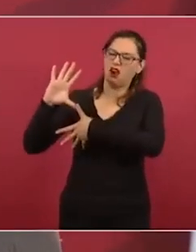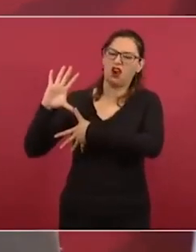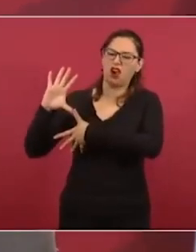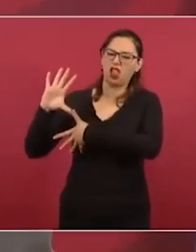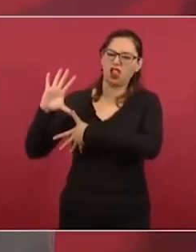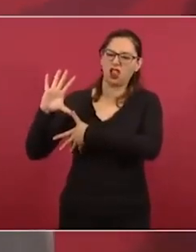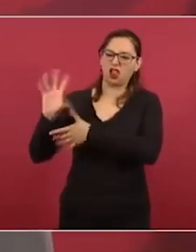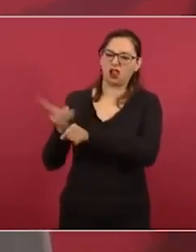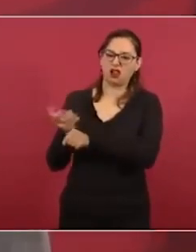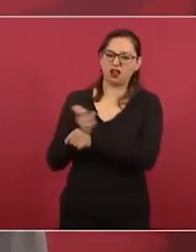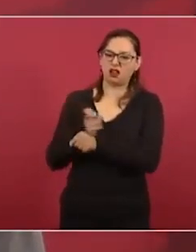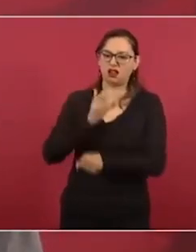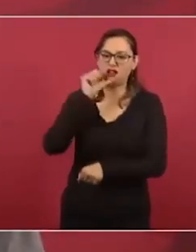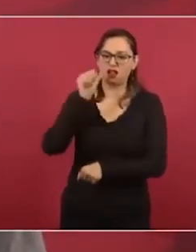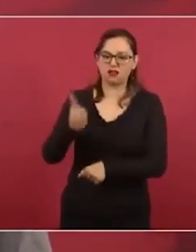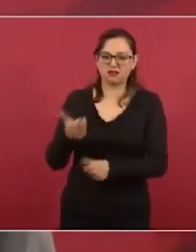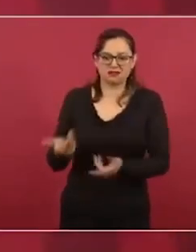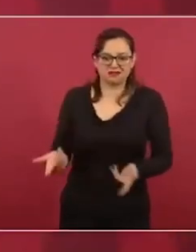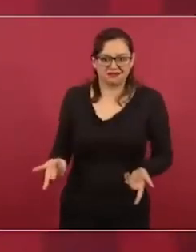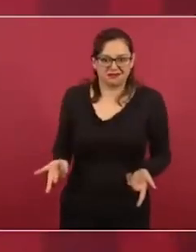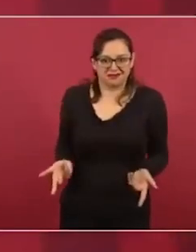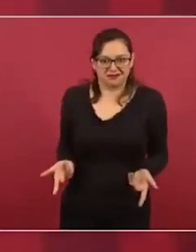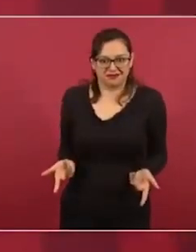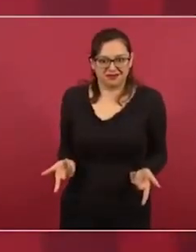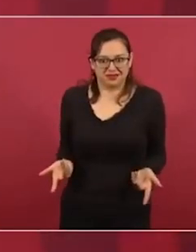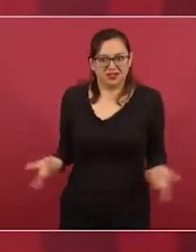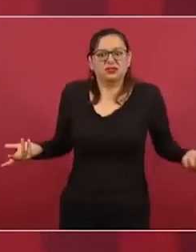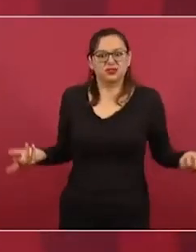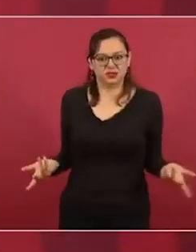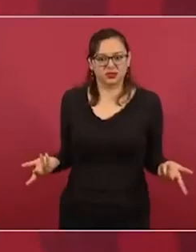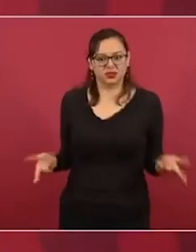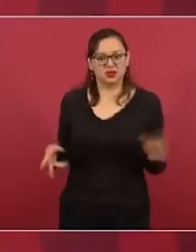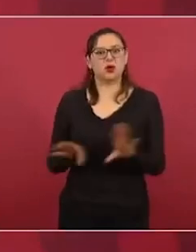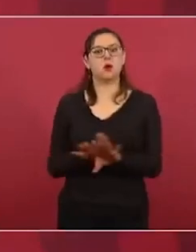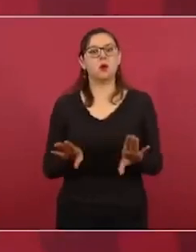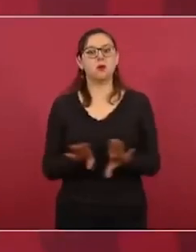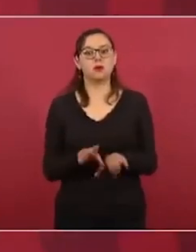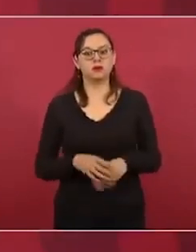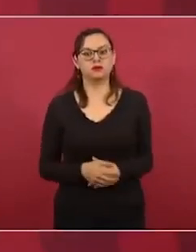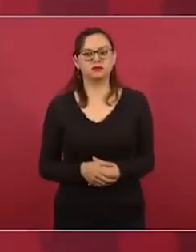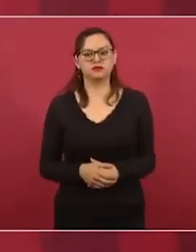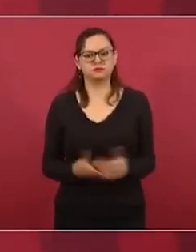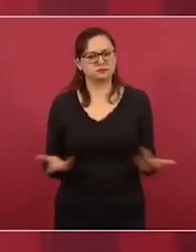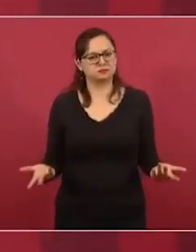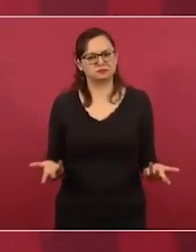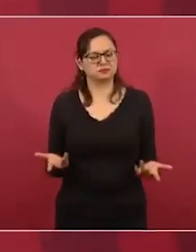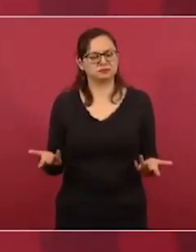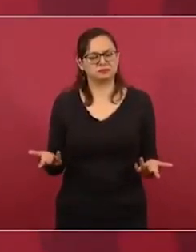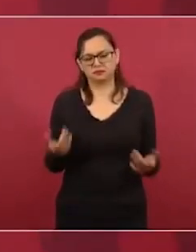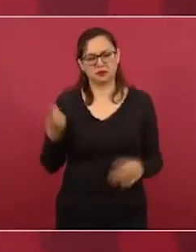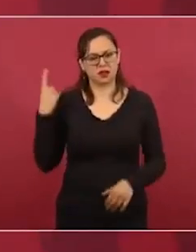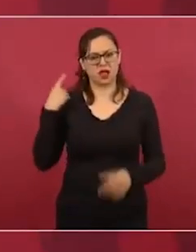Además, en la pasada se invitó a todos.